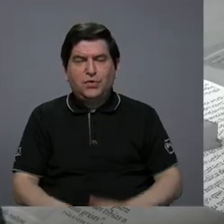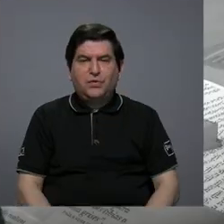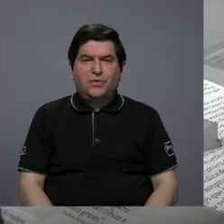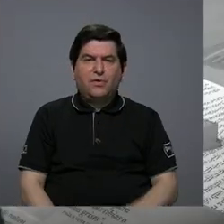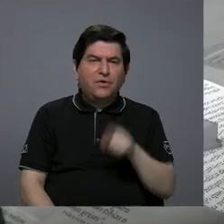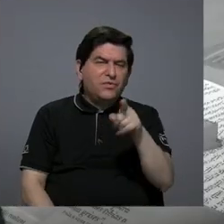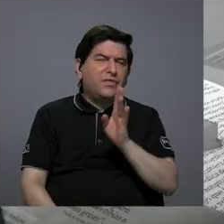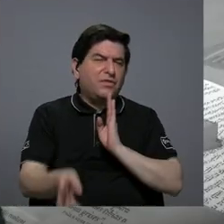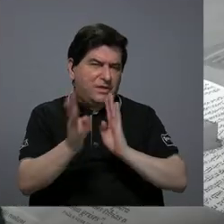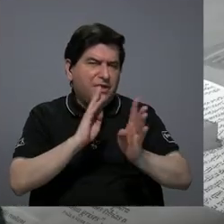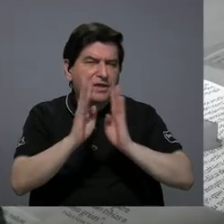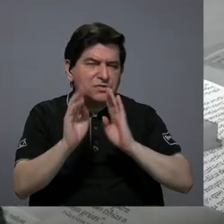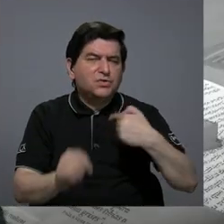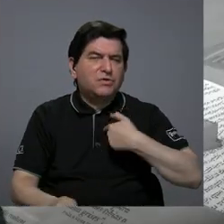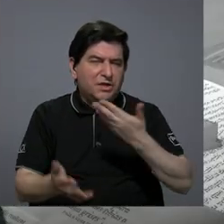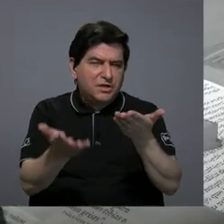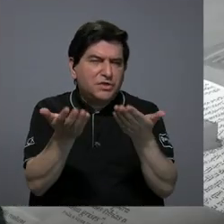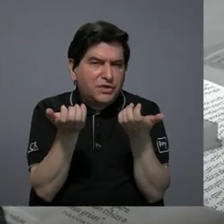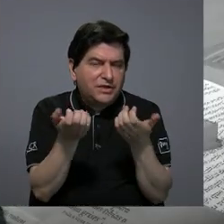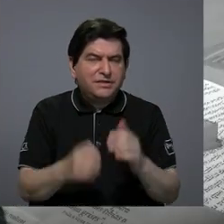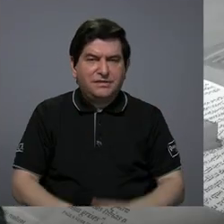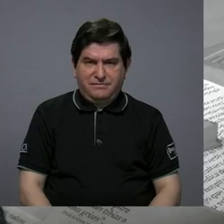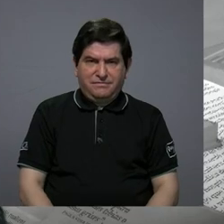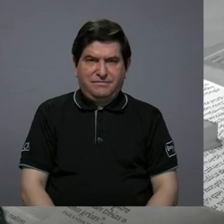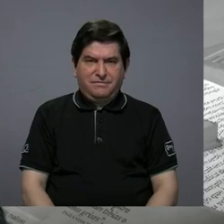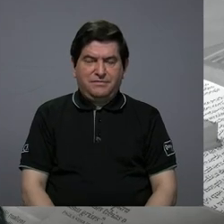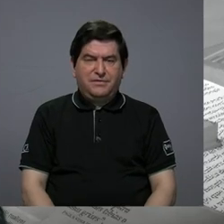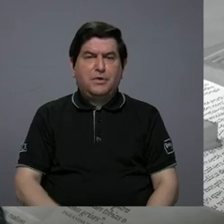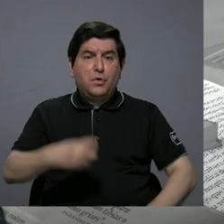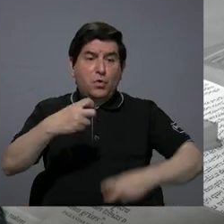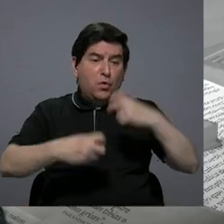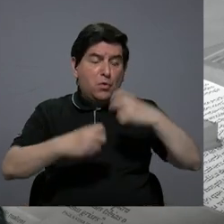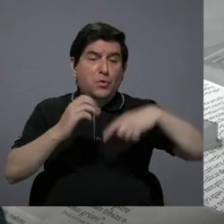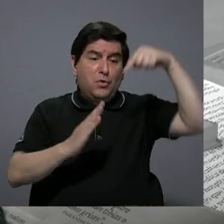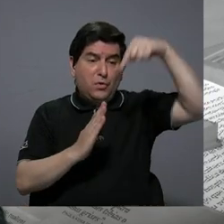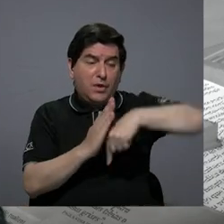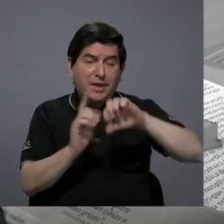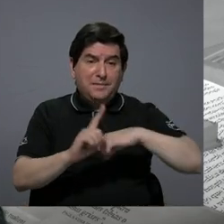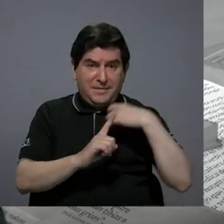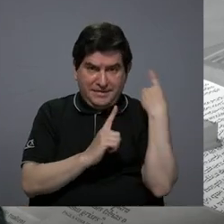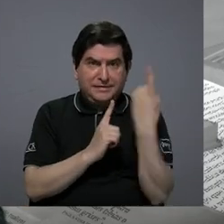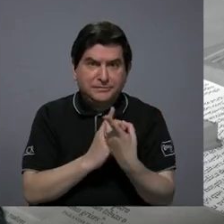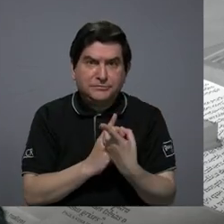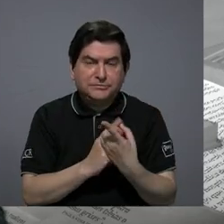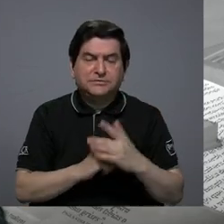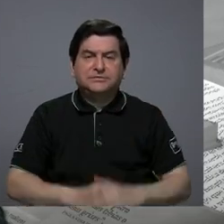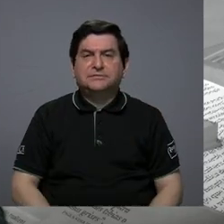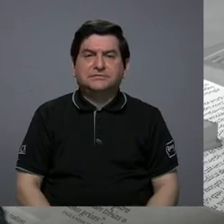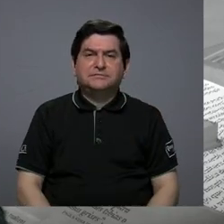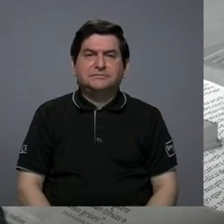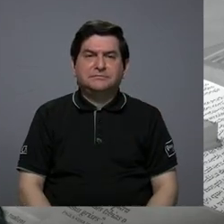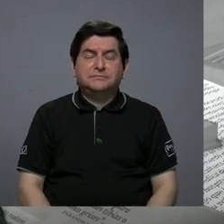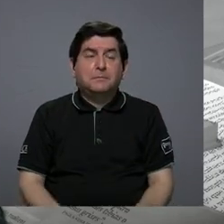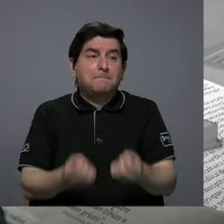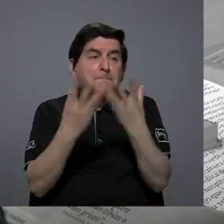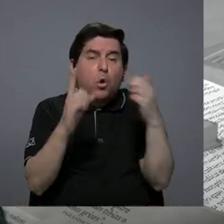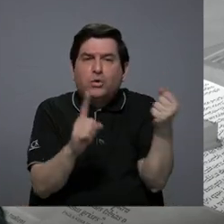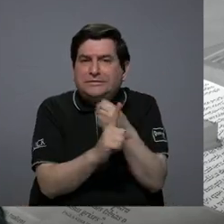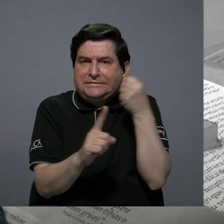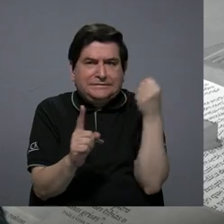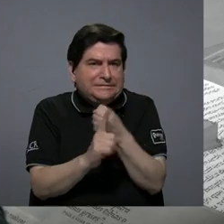eso quería referirme. Hay un grave problema en la sociedad porque ante tanta violencia,